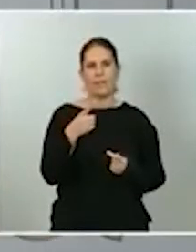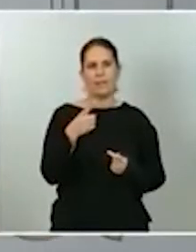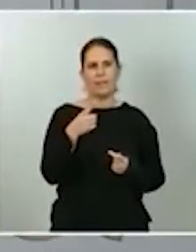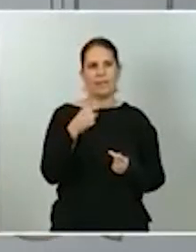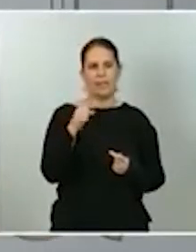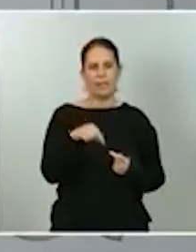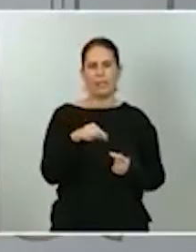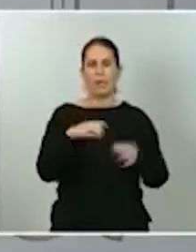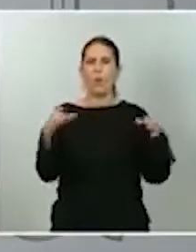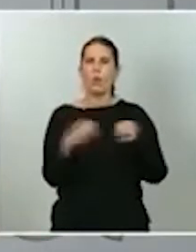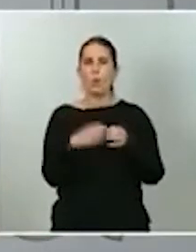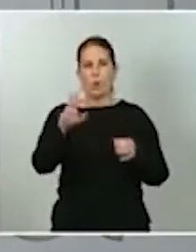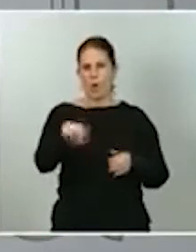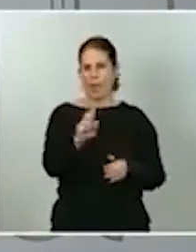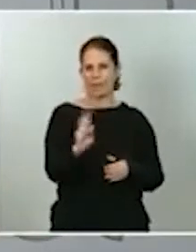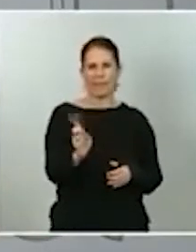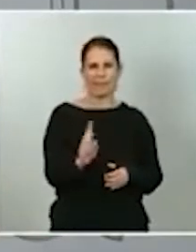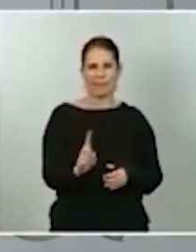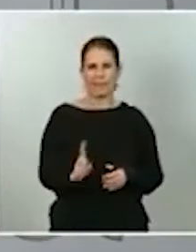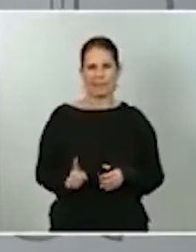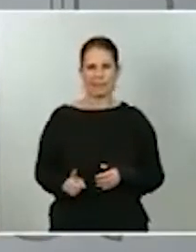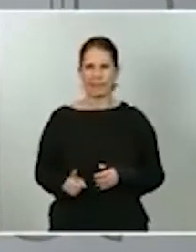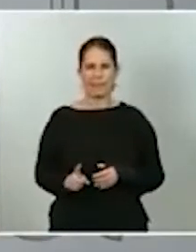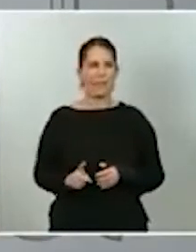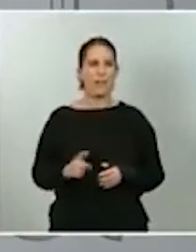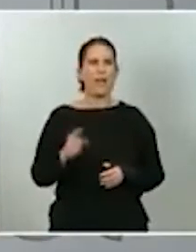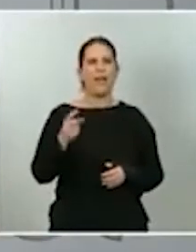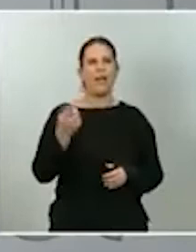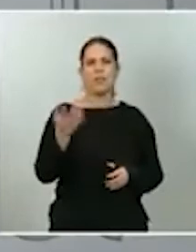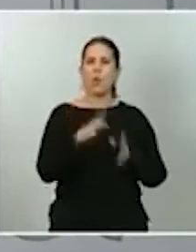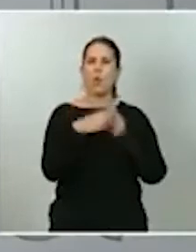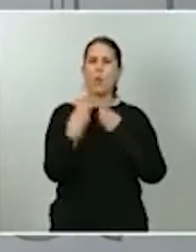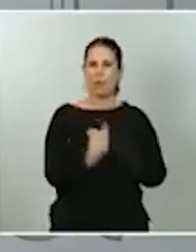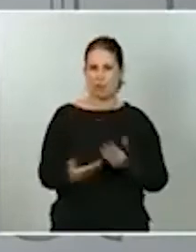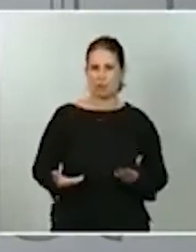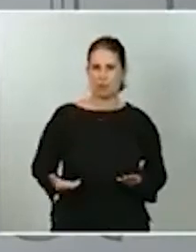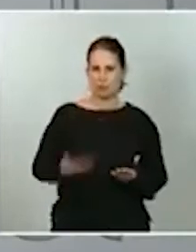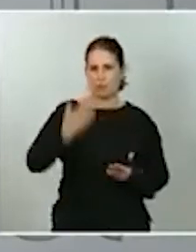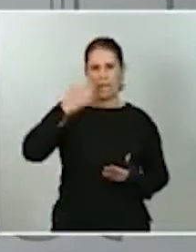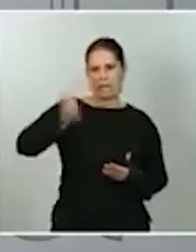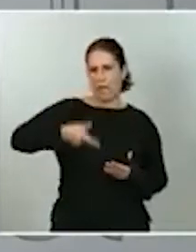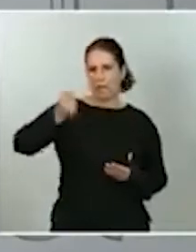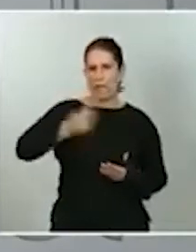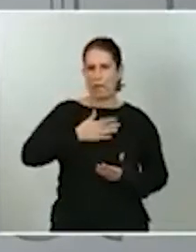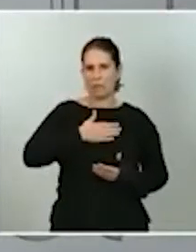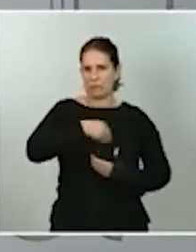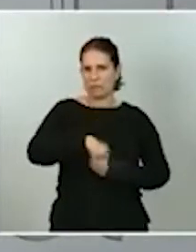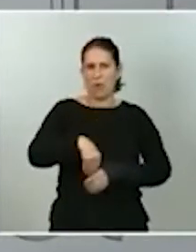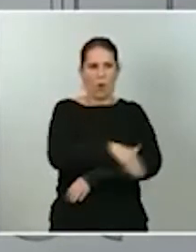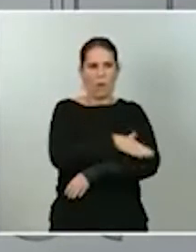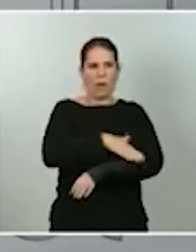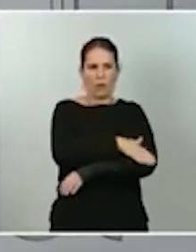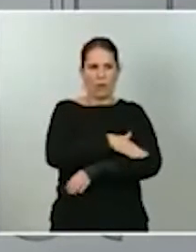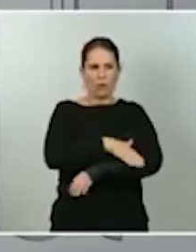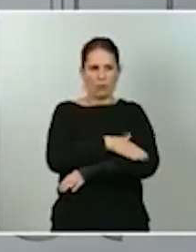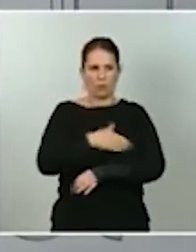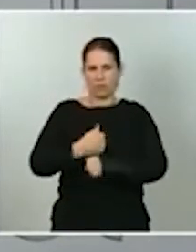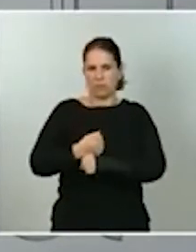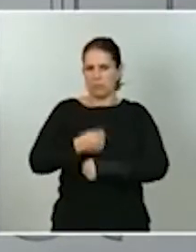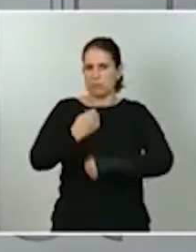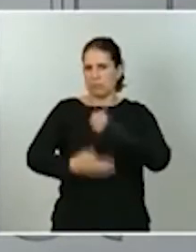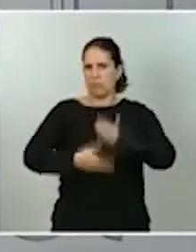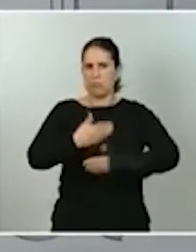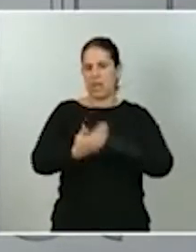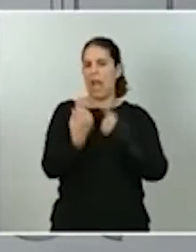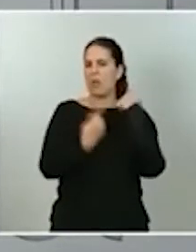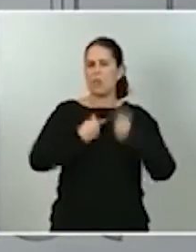no se trata de un grupo de trabajo, se trata de los documentos habituales que maneja este Gobierno, insisto, algunos tan importantes como los que